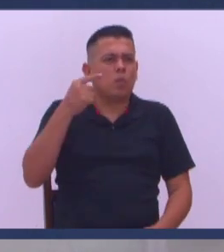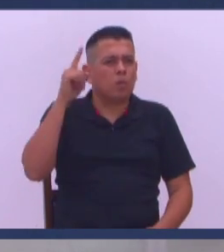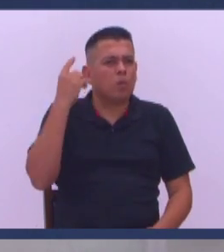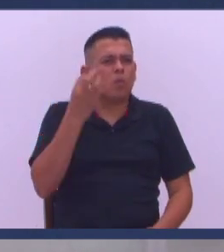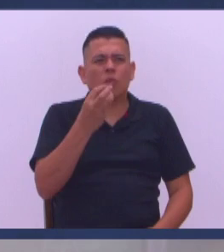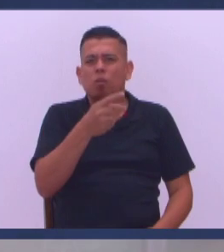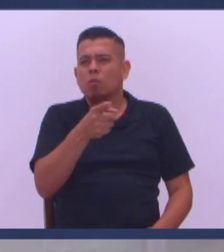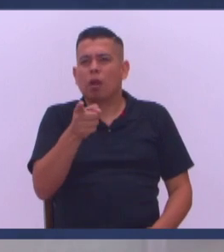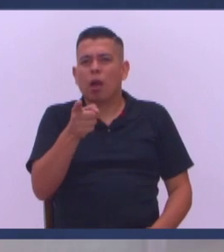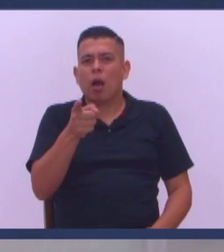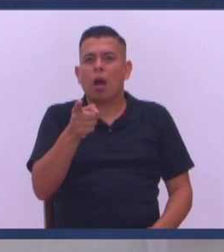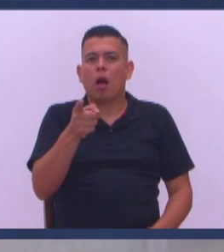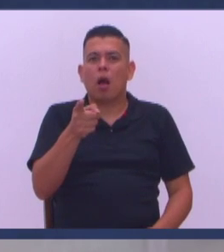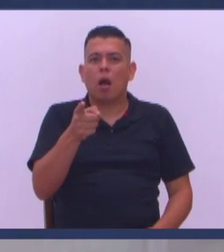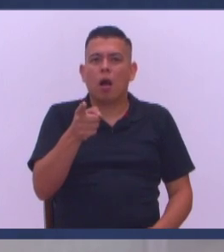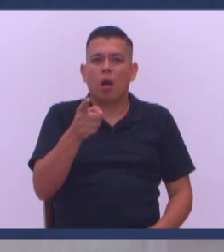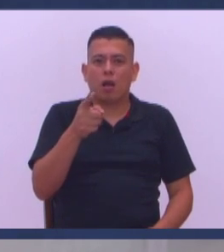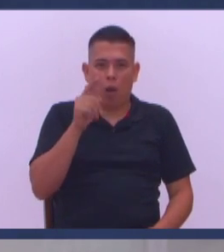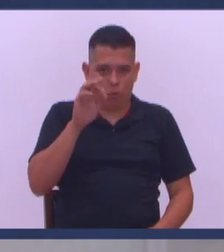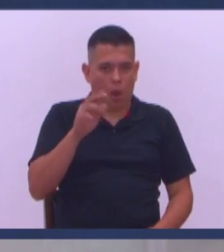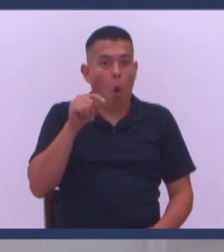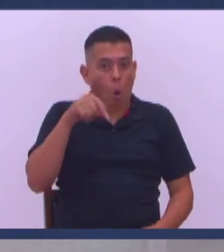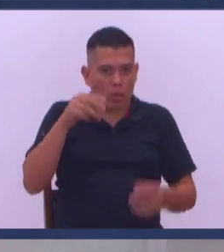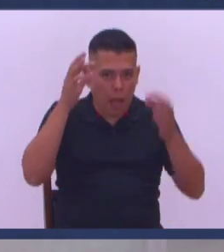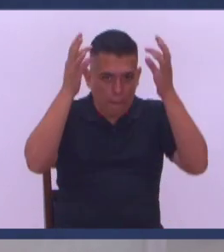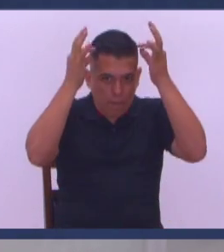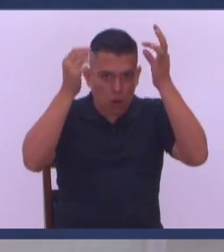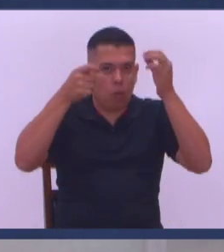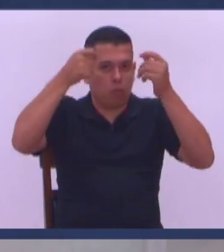casa de Dios Peínense Mientras tengan pelo